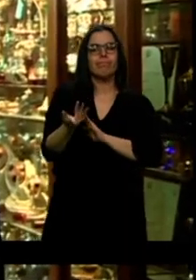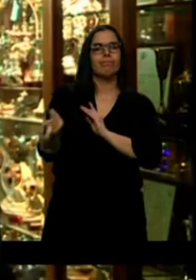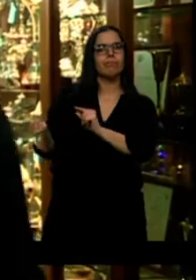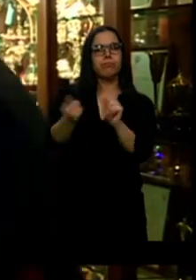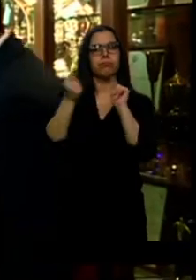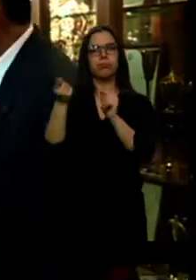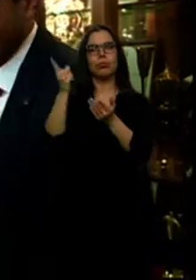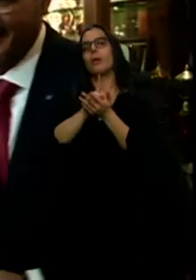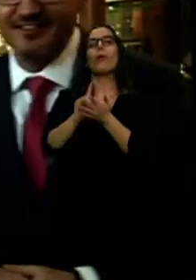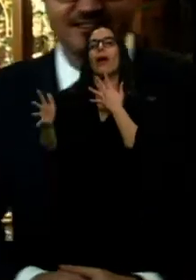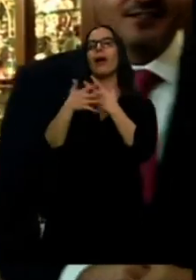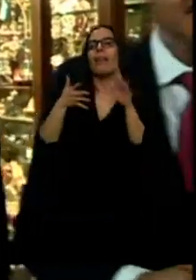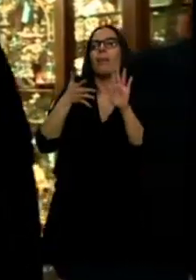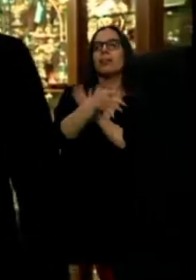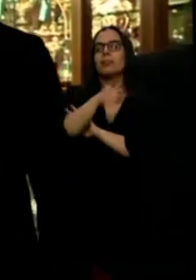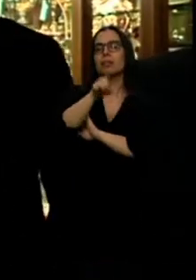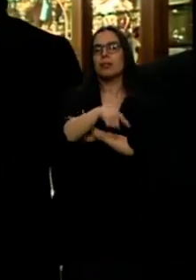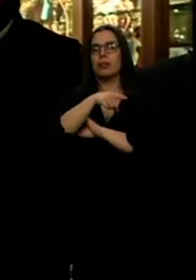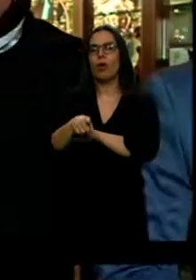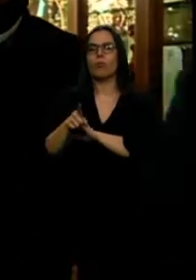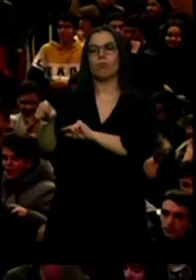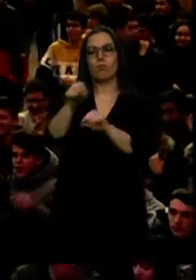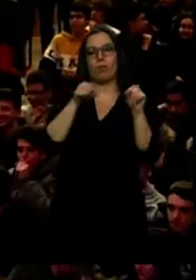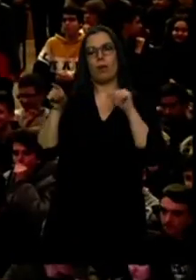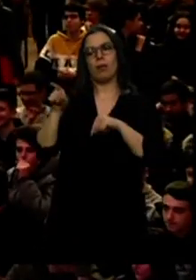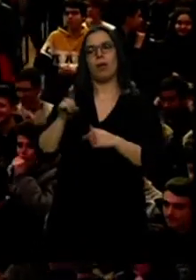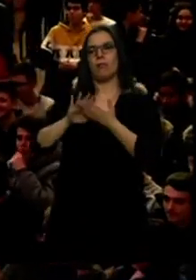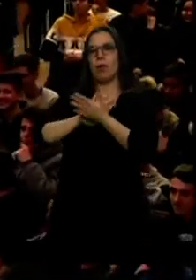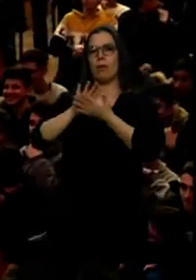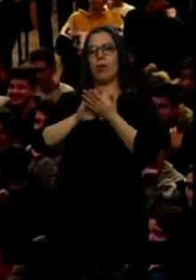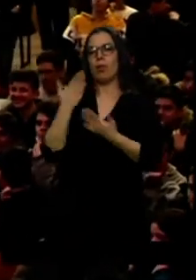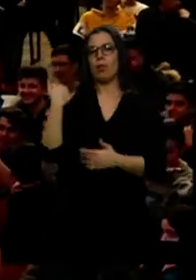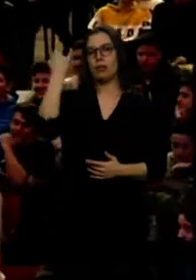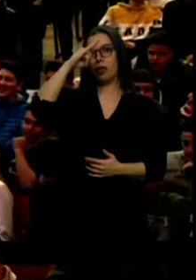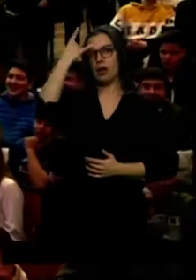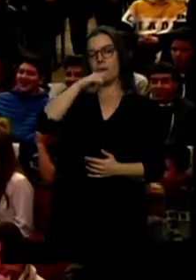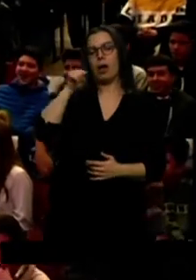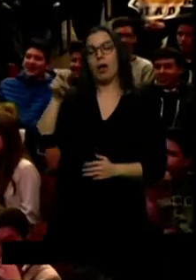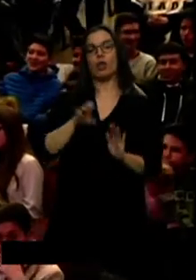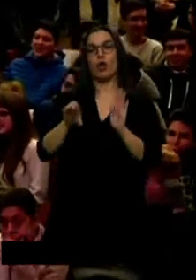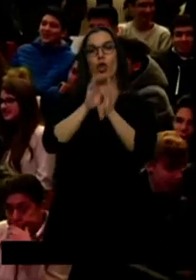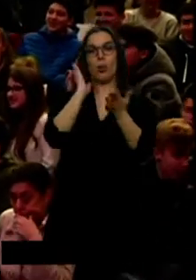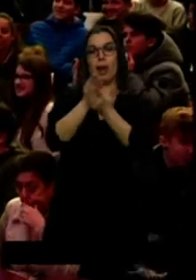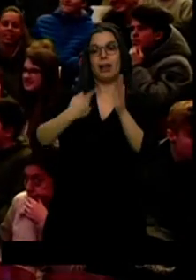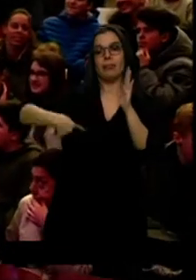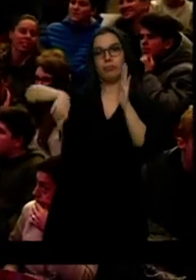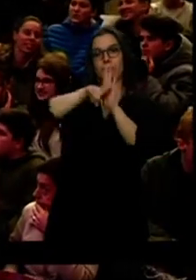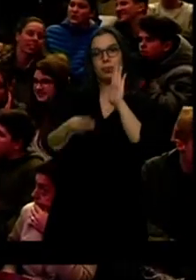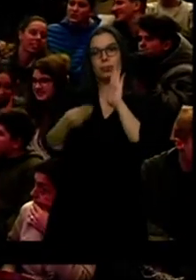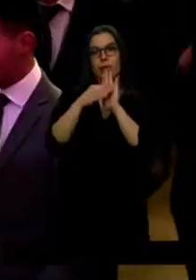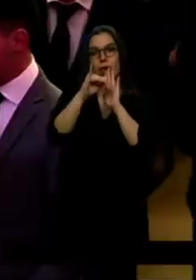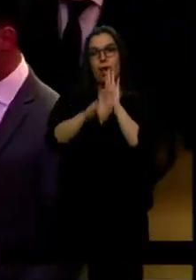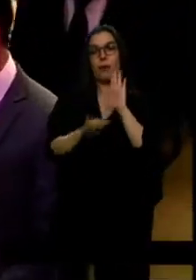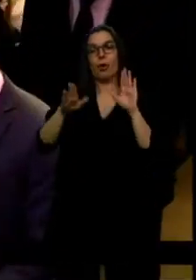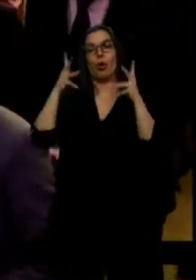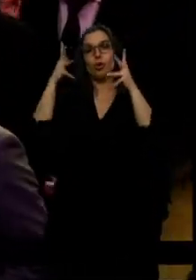La prisión permanente revisable sigue en el centro de la polémica. Incluida en la reforma del Código Penal, cuenta con el dictamen desfavorable del Consejo